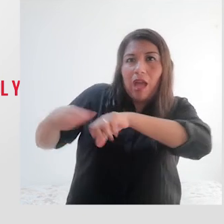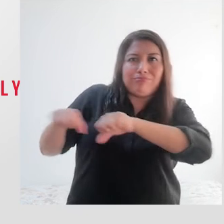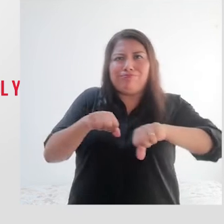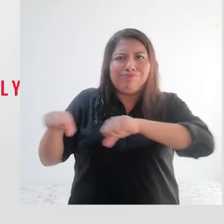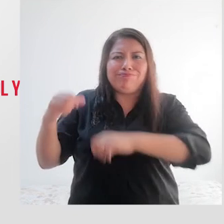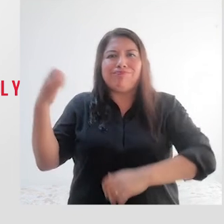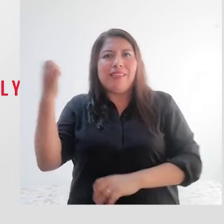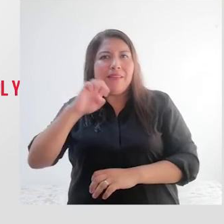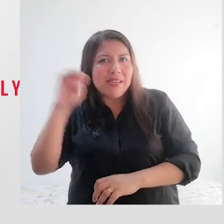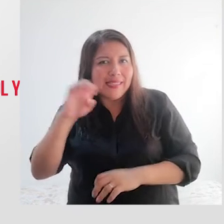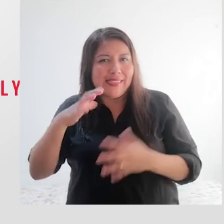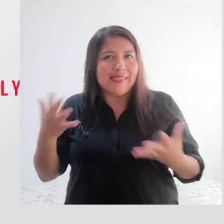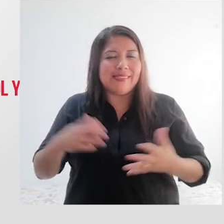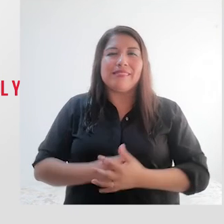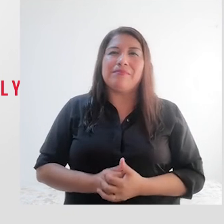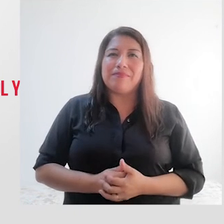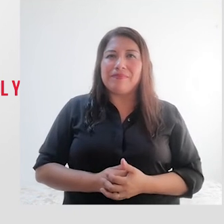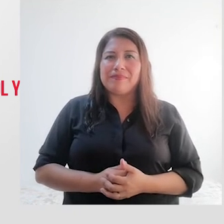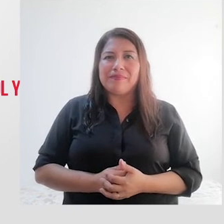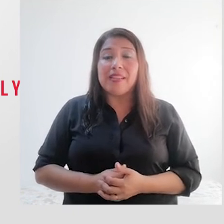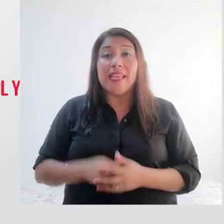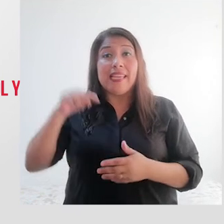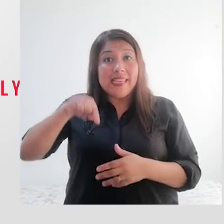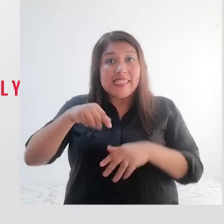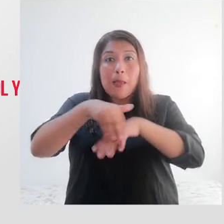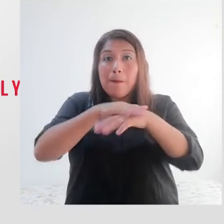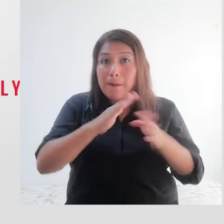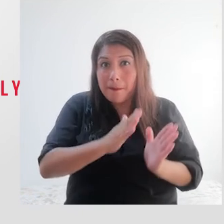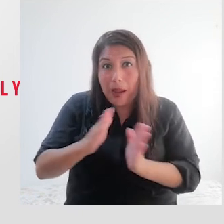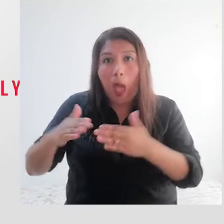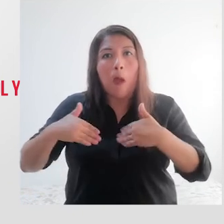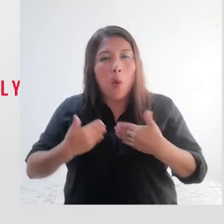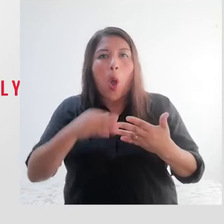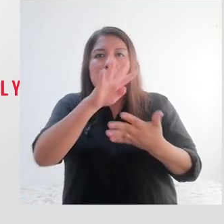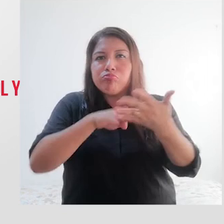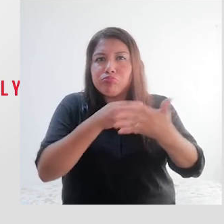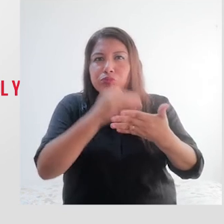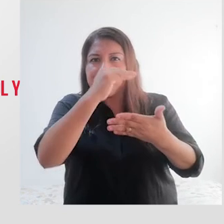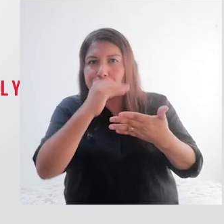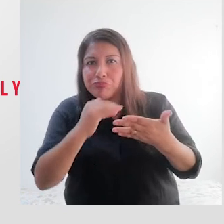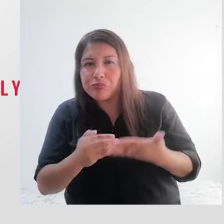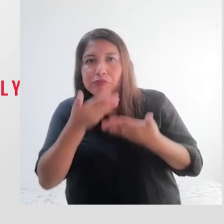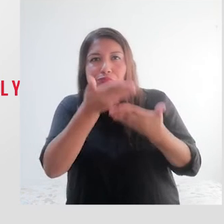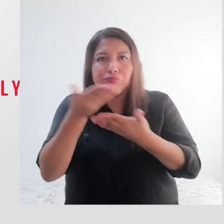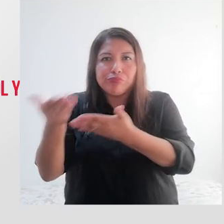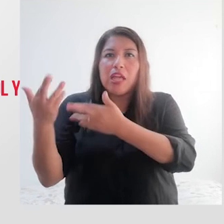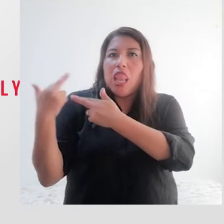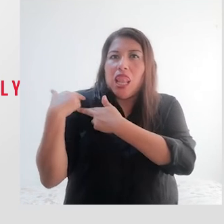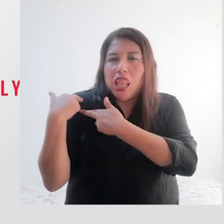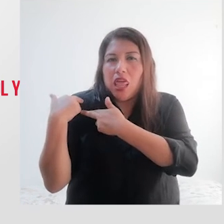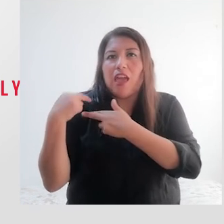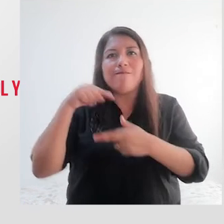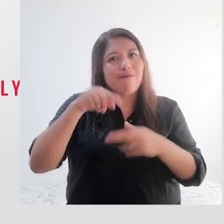ante una emergencia o desastre. Con este plan, podemos asignar tareas y responsabilidades